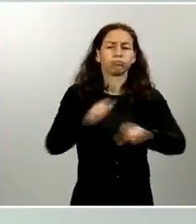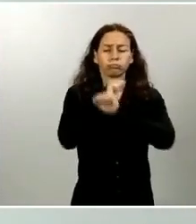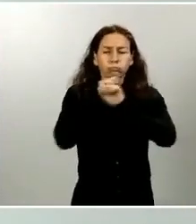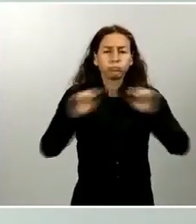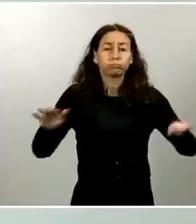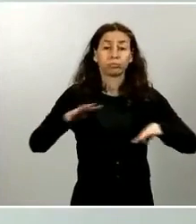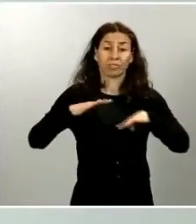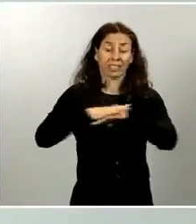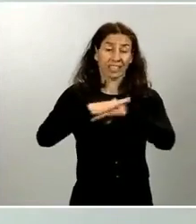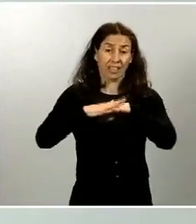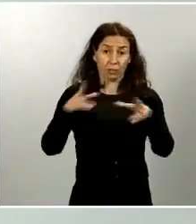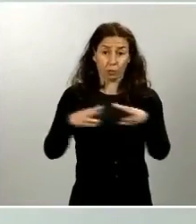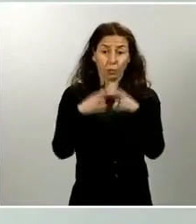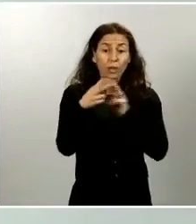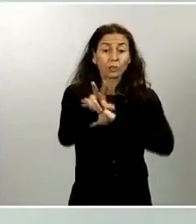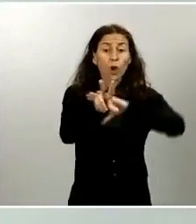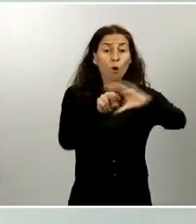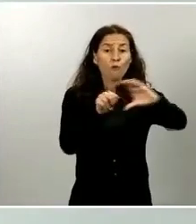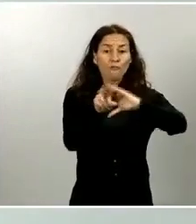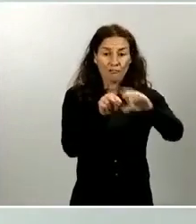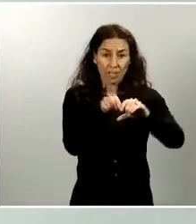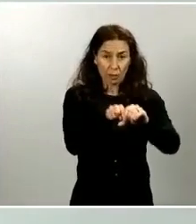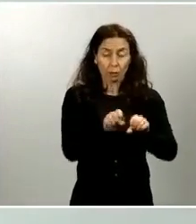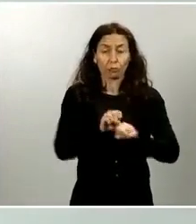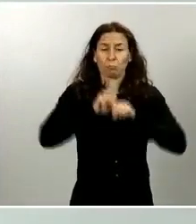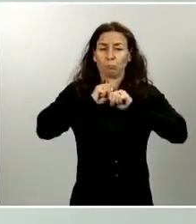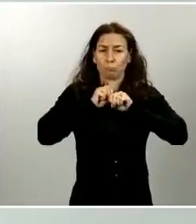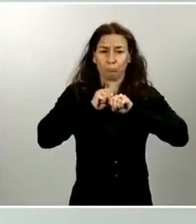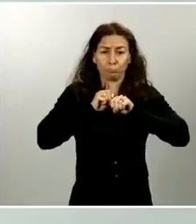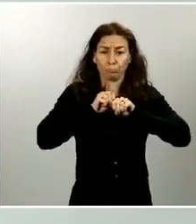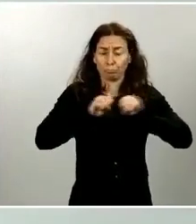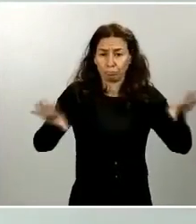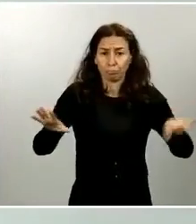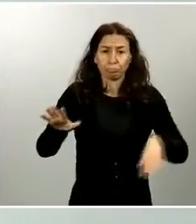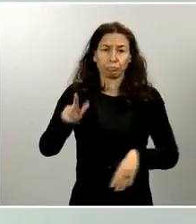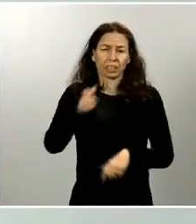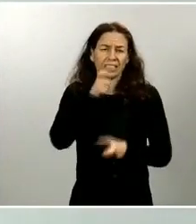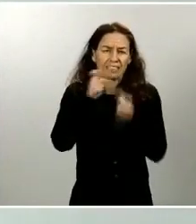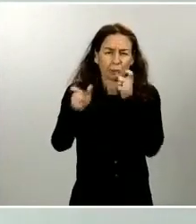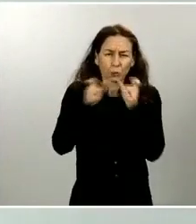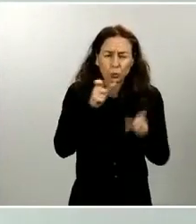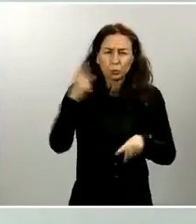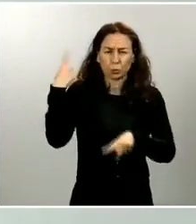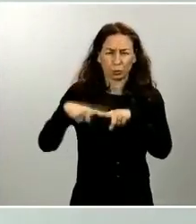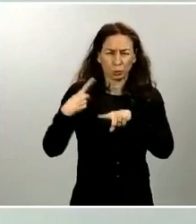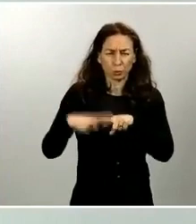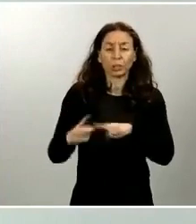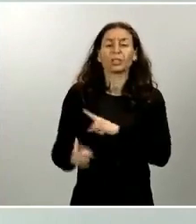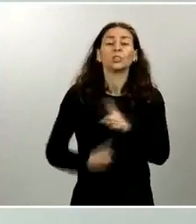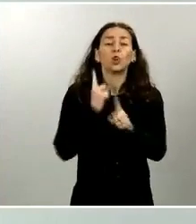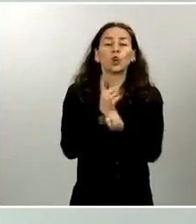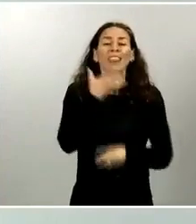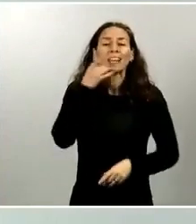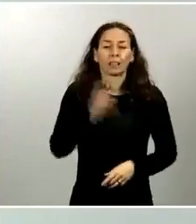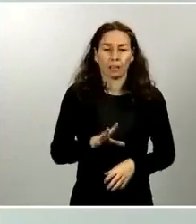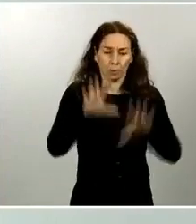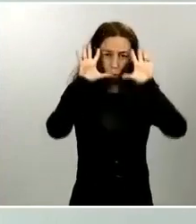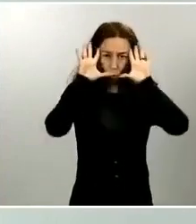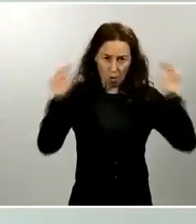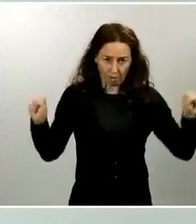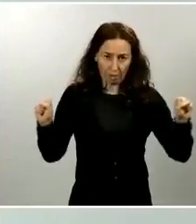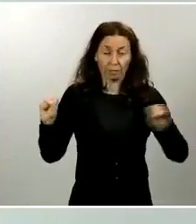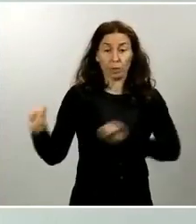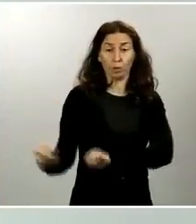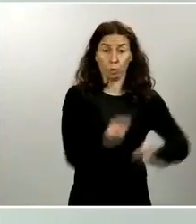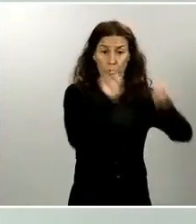vídeo en el que realizaban comentarios injuriosos vejatorios contra la Guardia Civil y Protección Civil. O también las